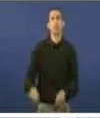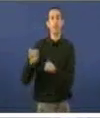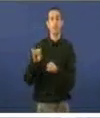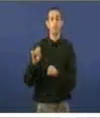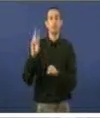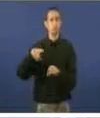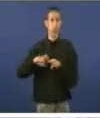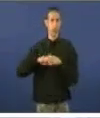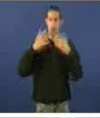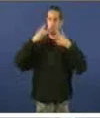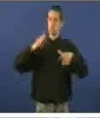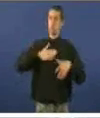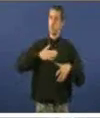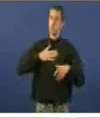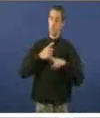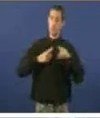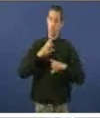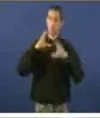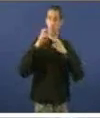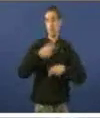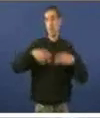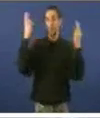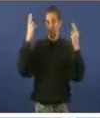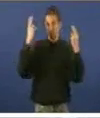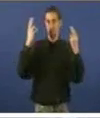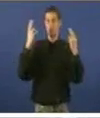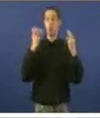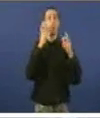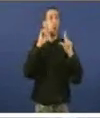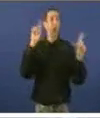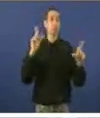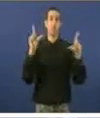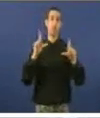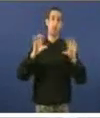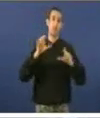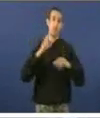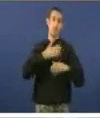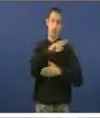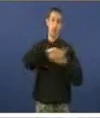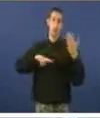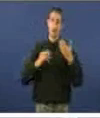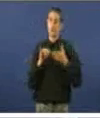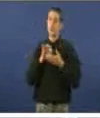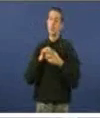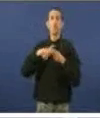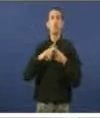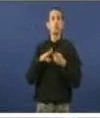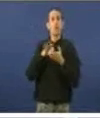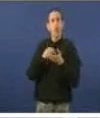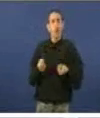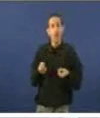imparcial dos medios públicos e, concretamente, que a CRTVG seja un instrumento ao servicio da sociedade galega.